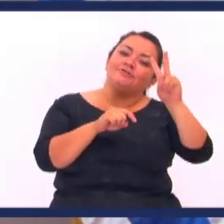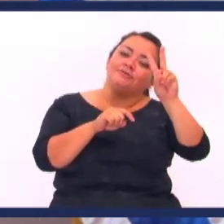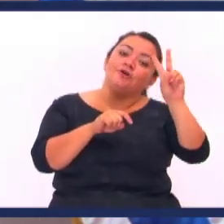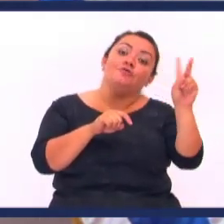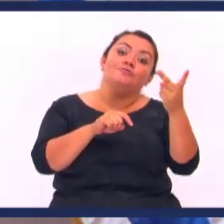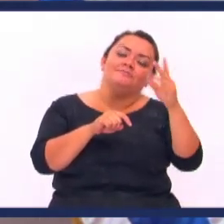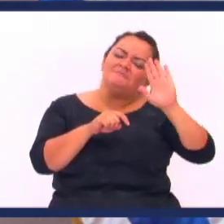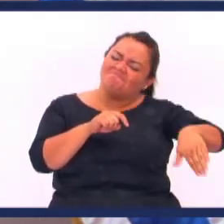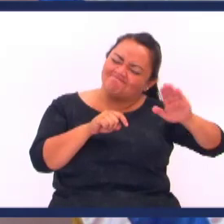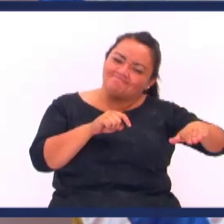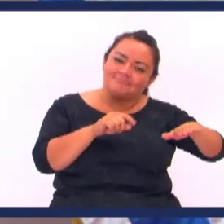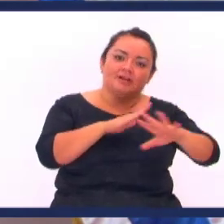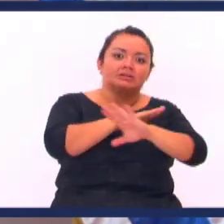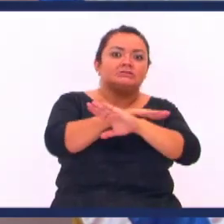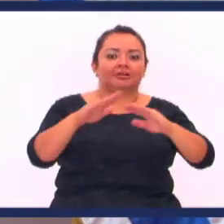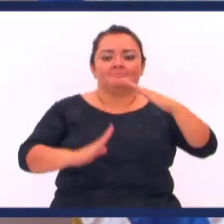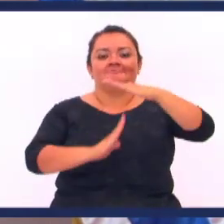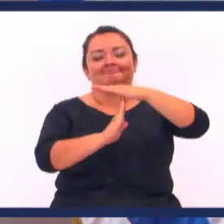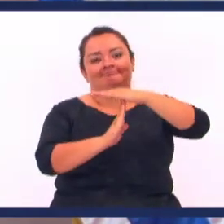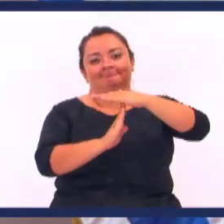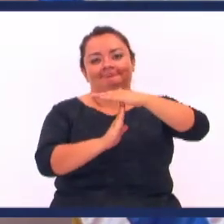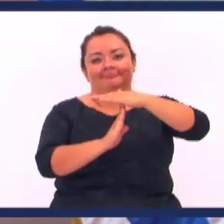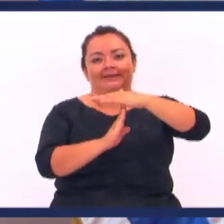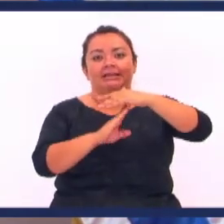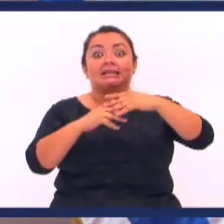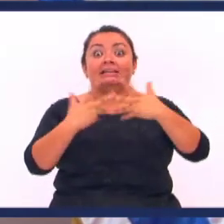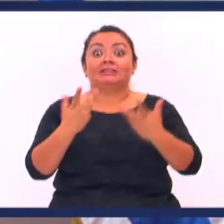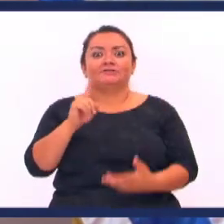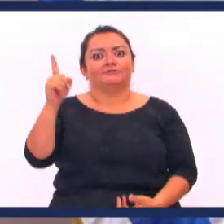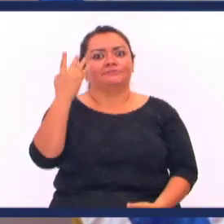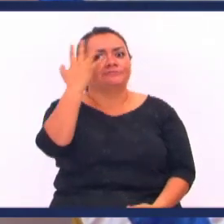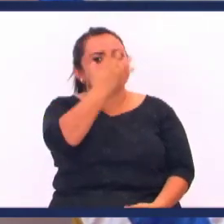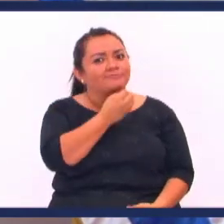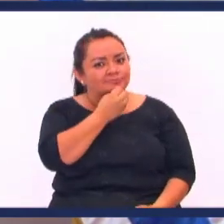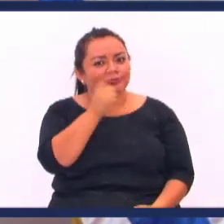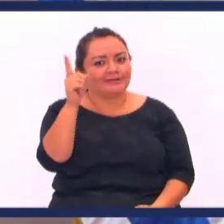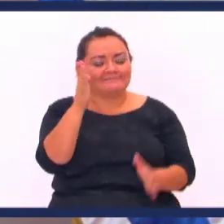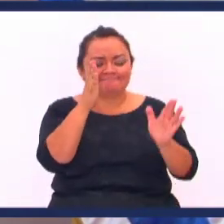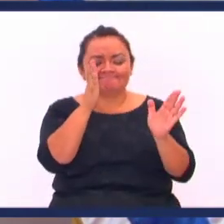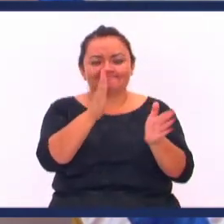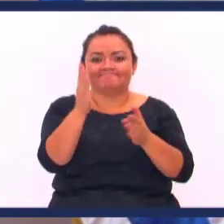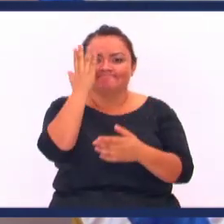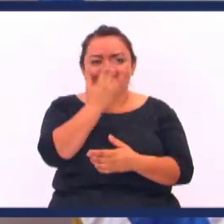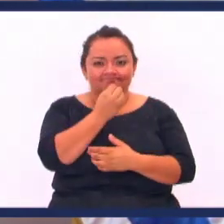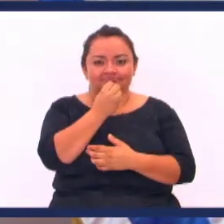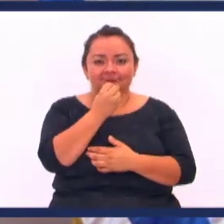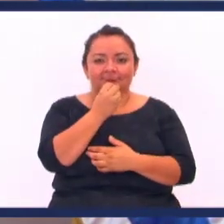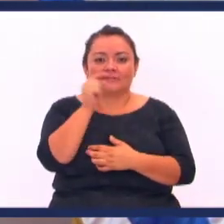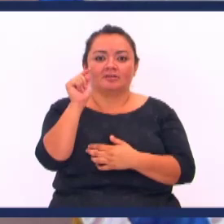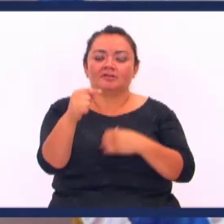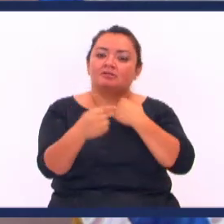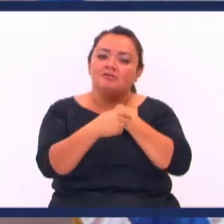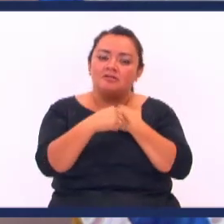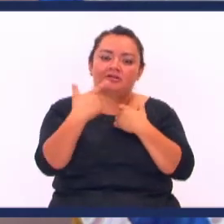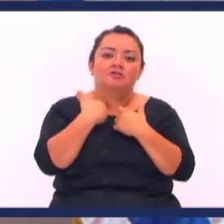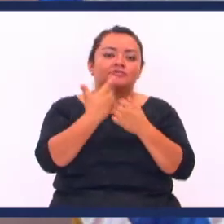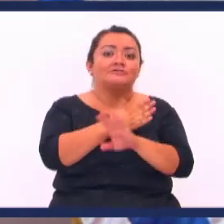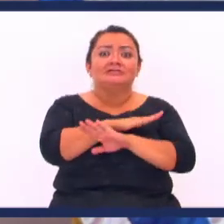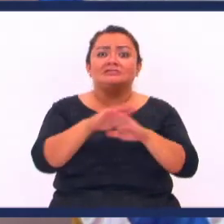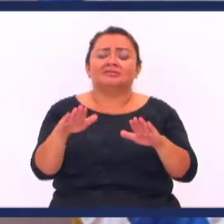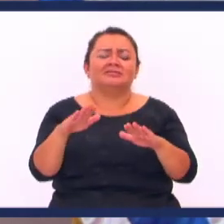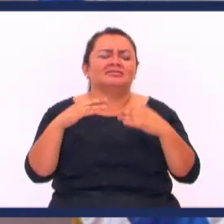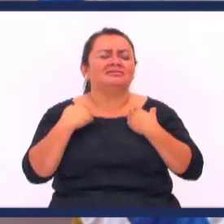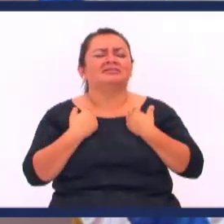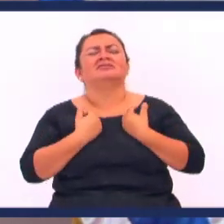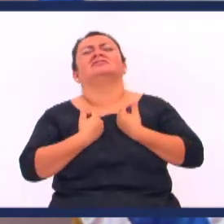veces Ya va Ya estuvo Ya estuvo Ya te dejo Ok El Señor es tan lindo Y trabaja tan lindo Para nosotros Que en el momento Que nosotros Ya no